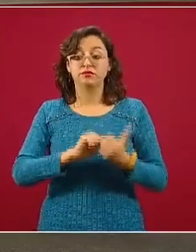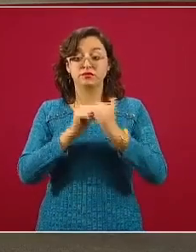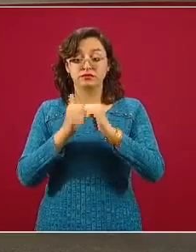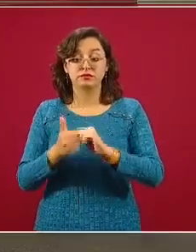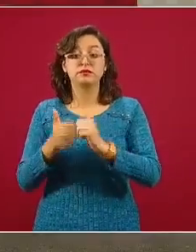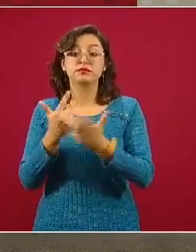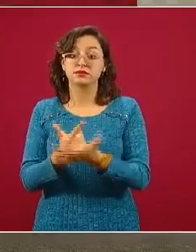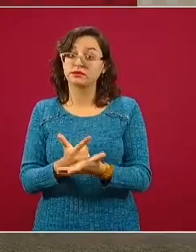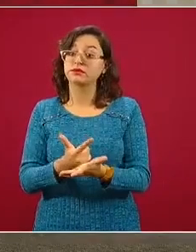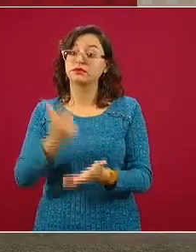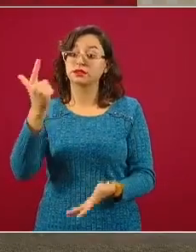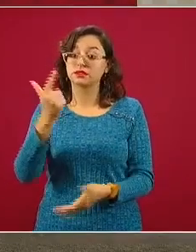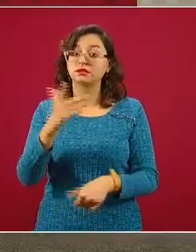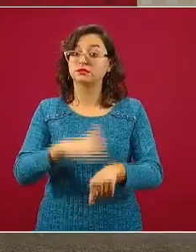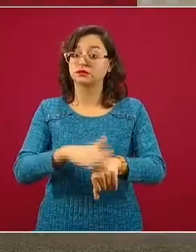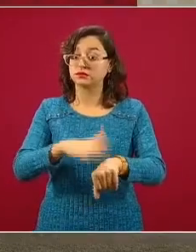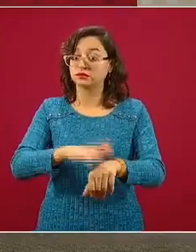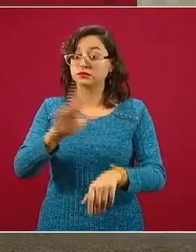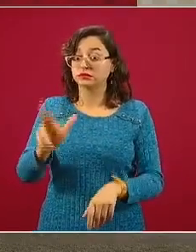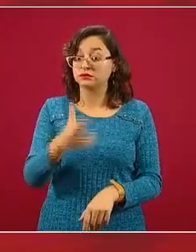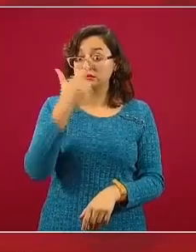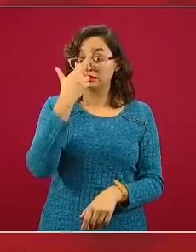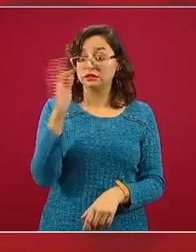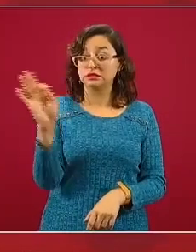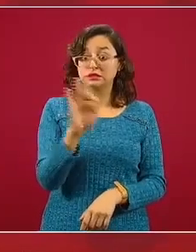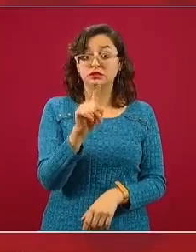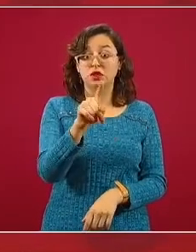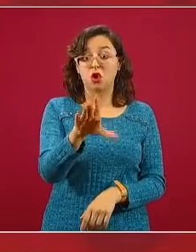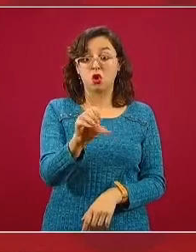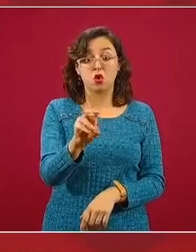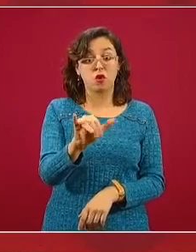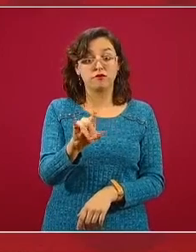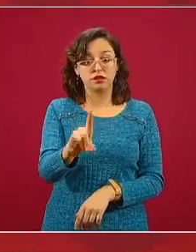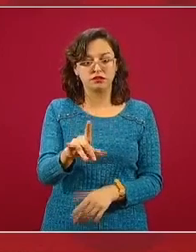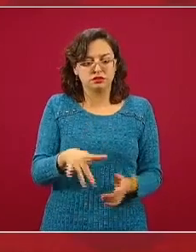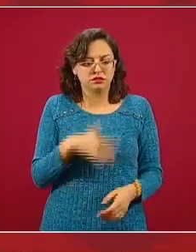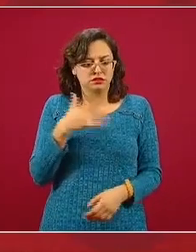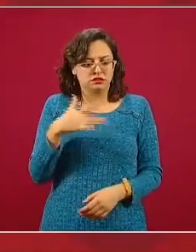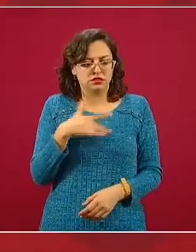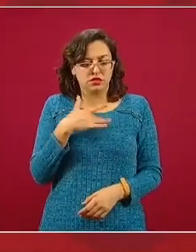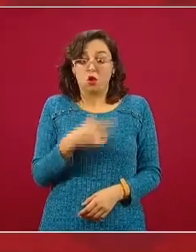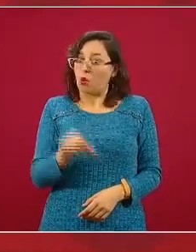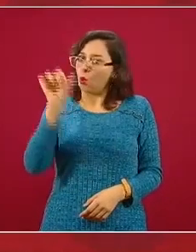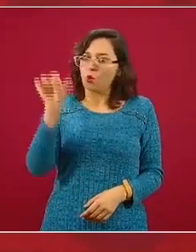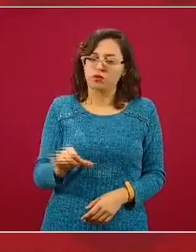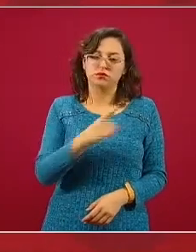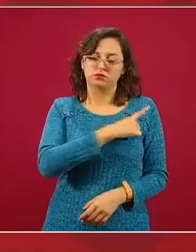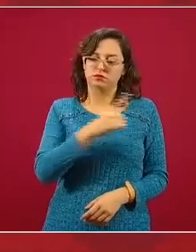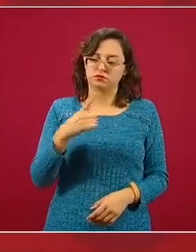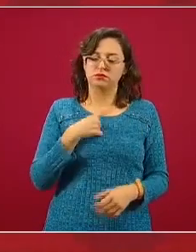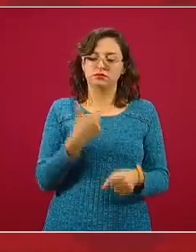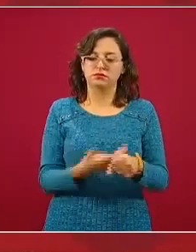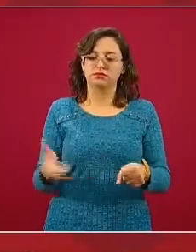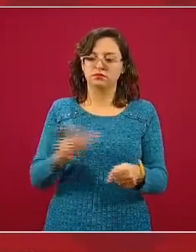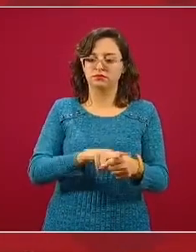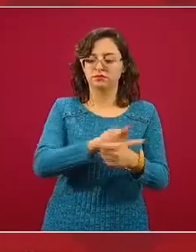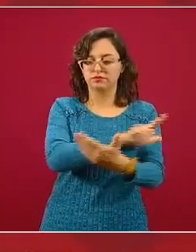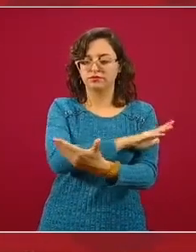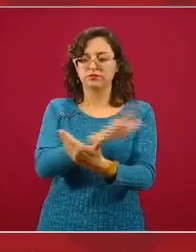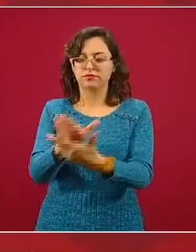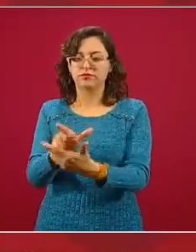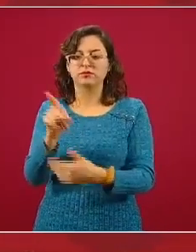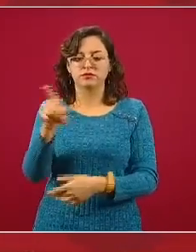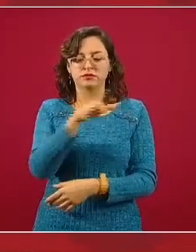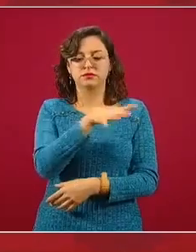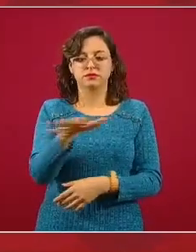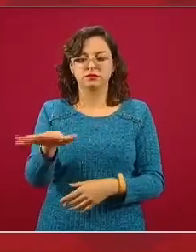también aprovecho para recordarle, si usted presentara COVID, usted de manera inmediata debe acudir al hospital para ser atendido, en este caso al Hospital